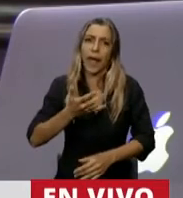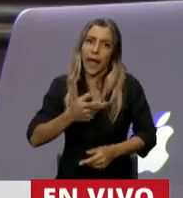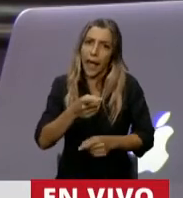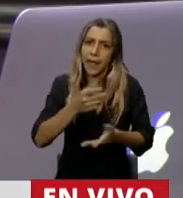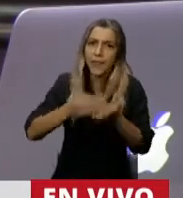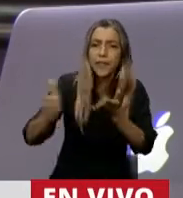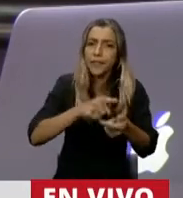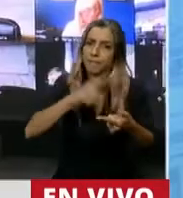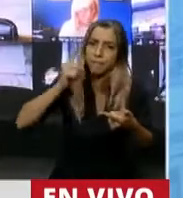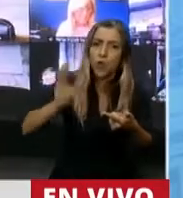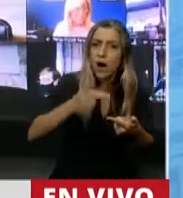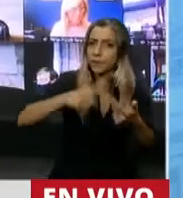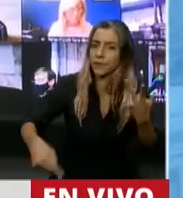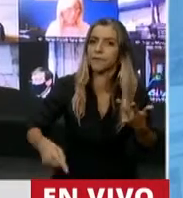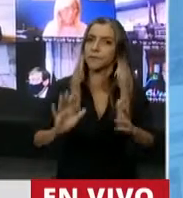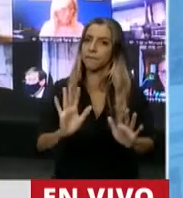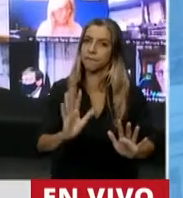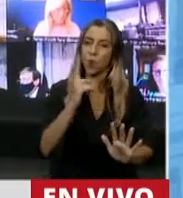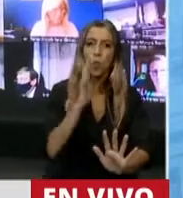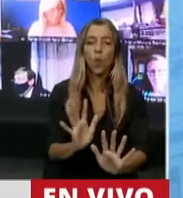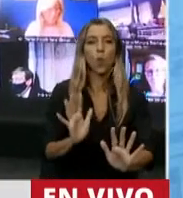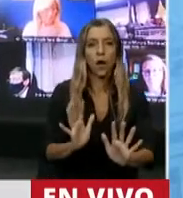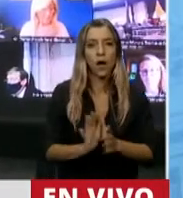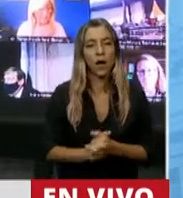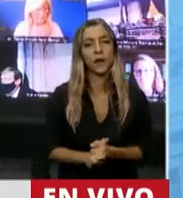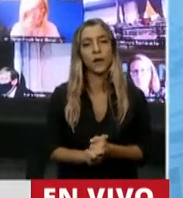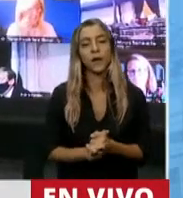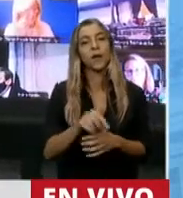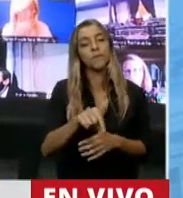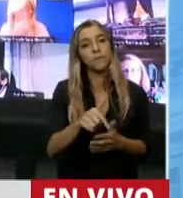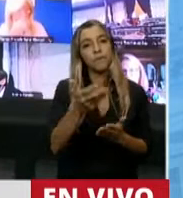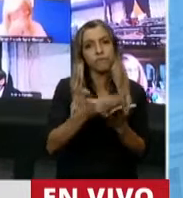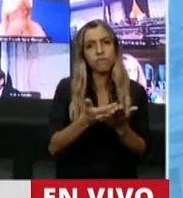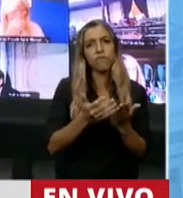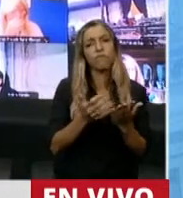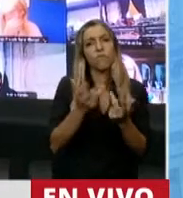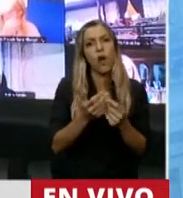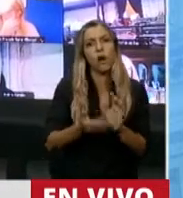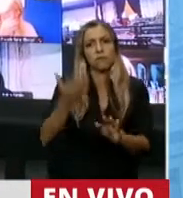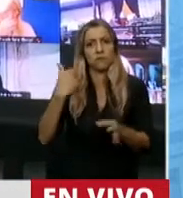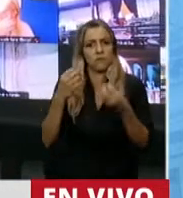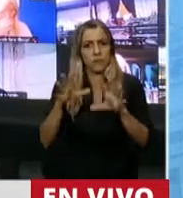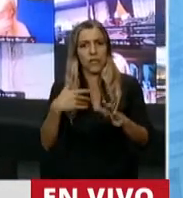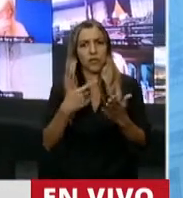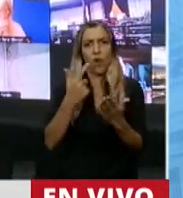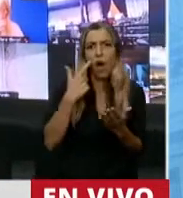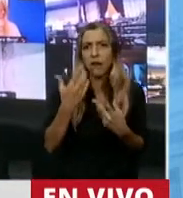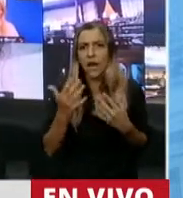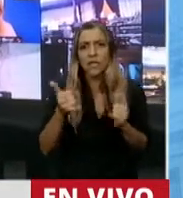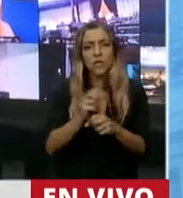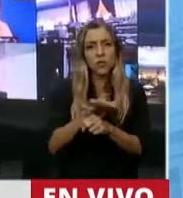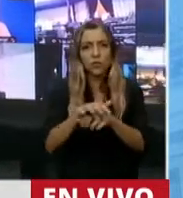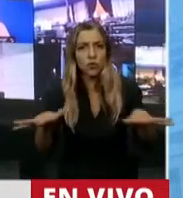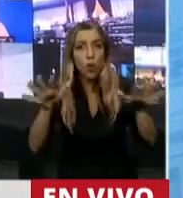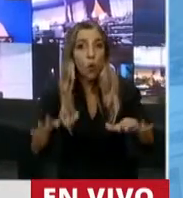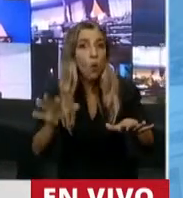que nació inspirado allá hace varios meses, cuando empezaba la pandemia y parecía que se